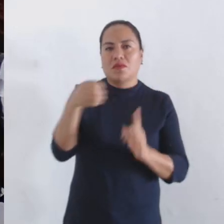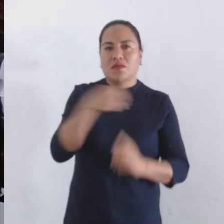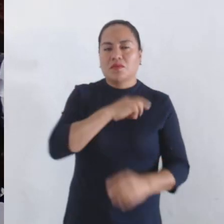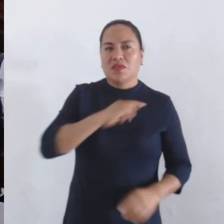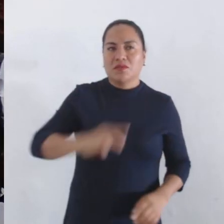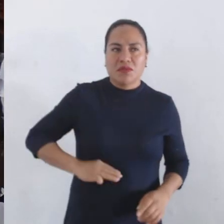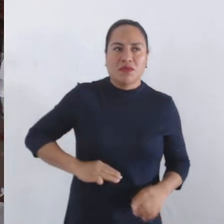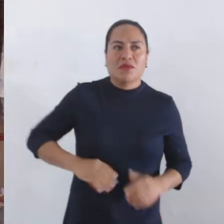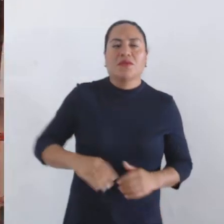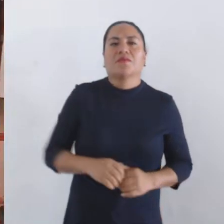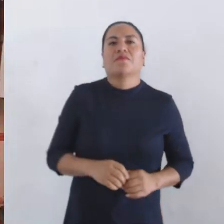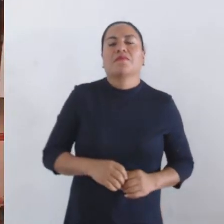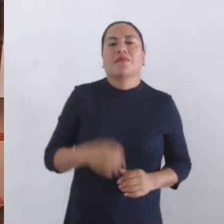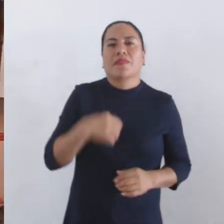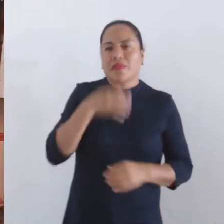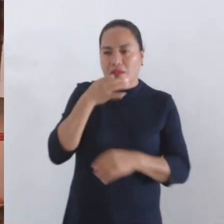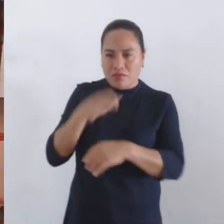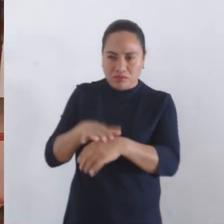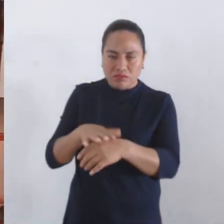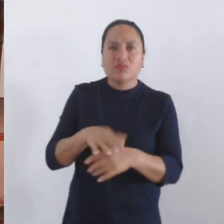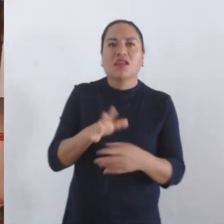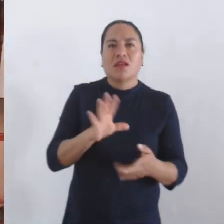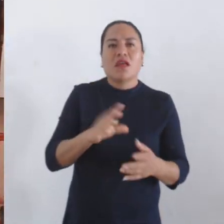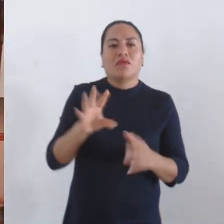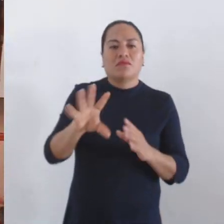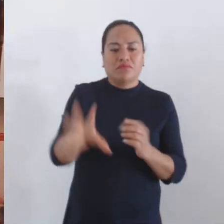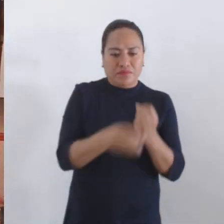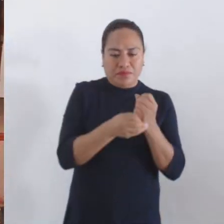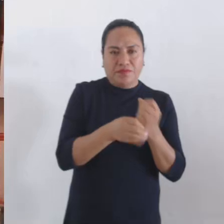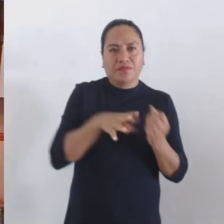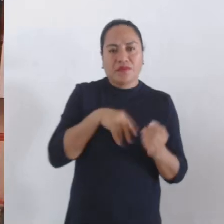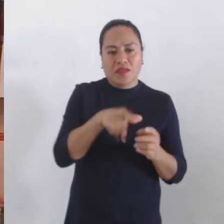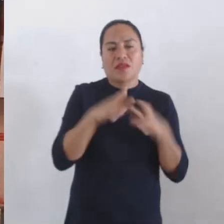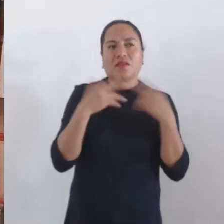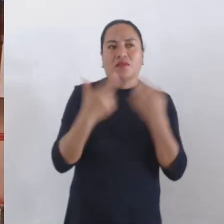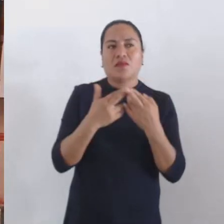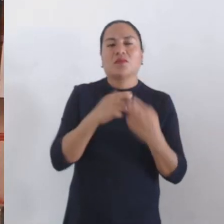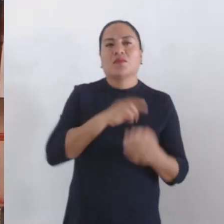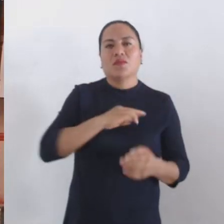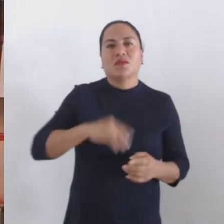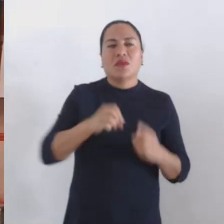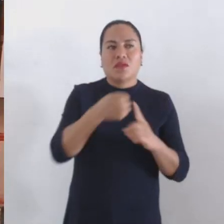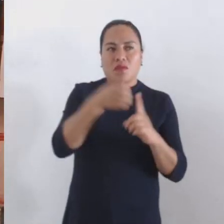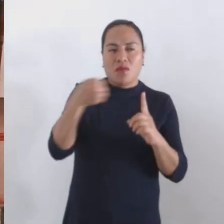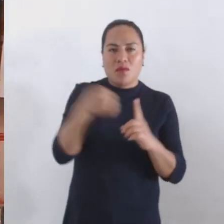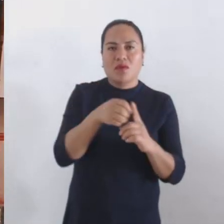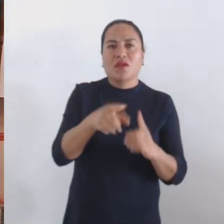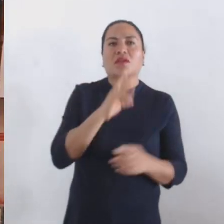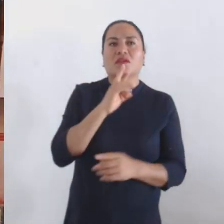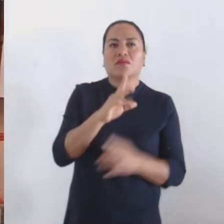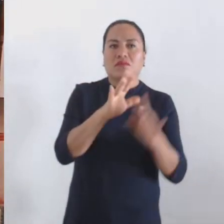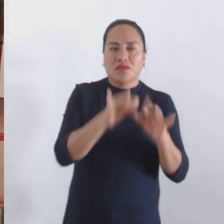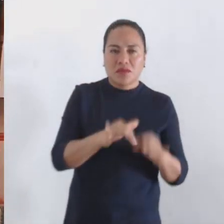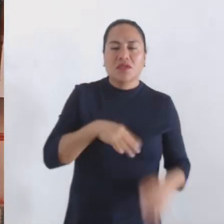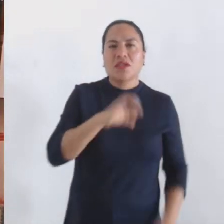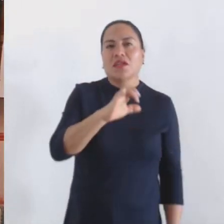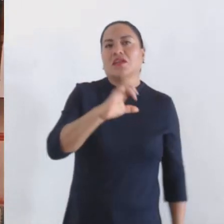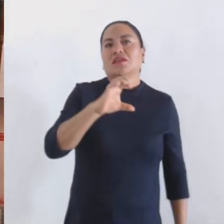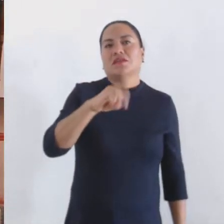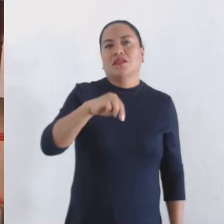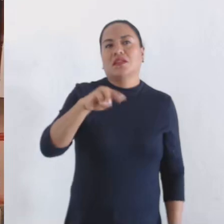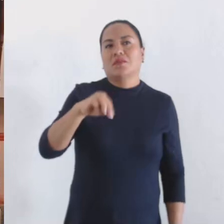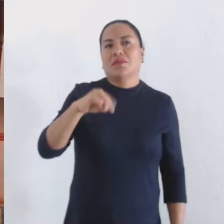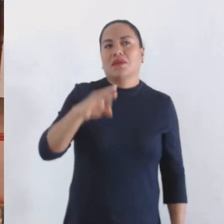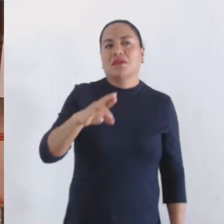Nomenclatura Municipal, ha solicitado incluir dentro del orden del día de la presente sesión los dictámenes con números TN